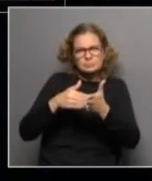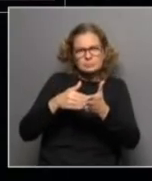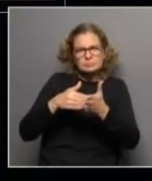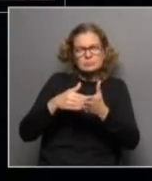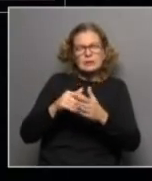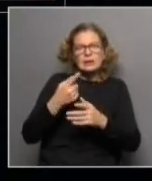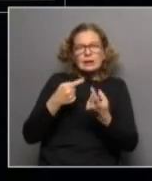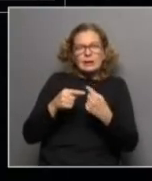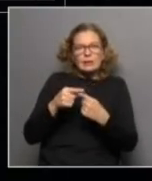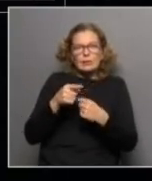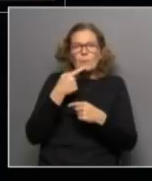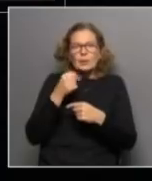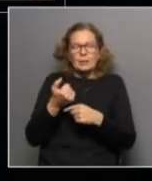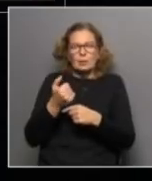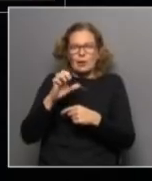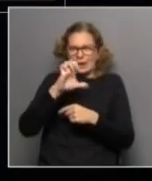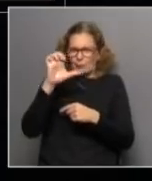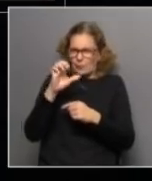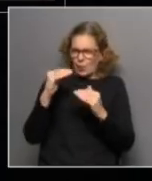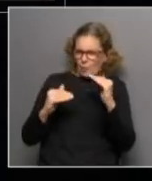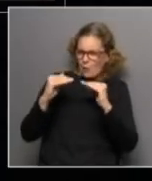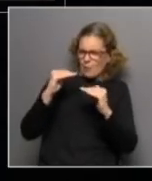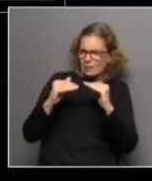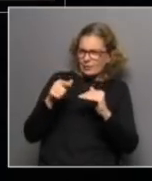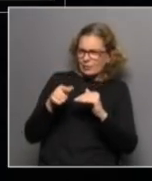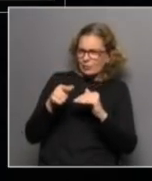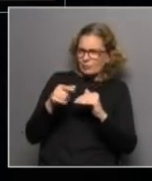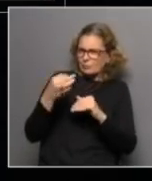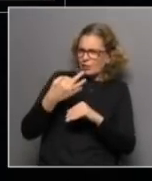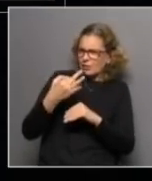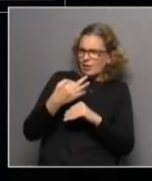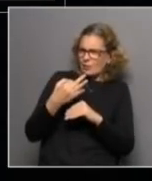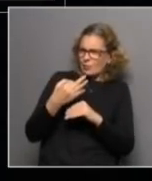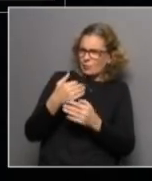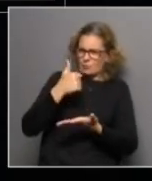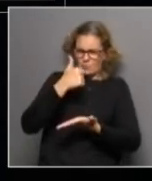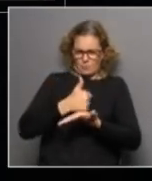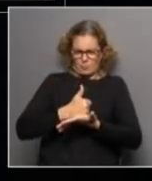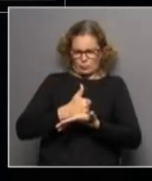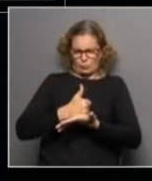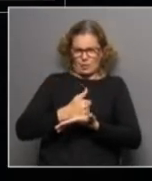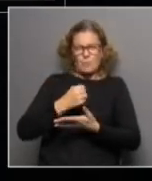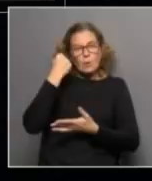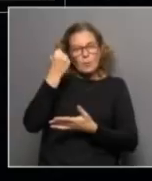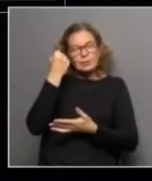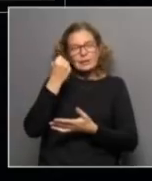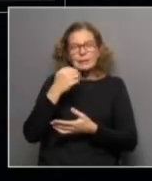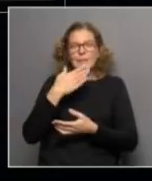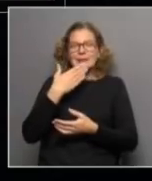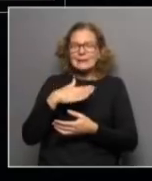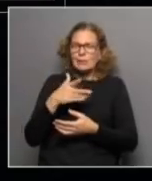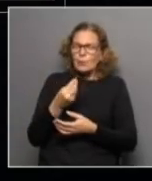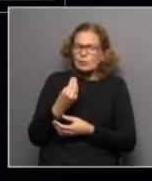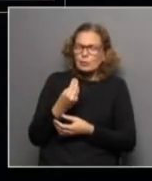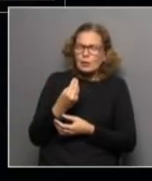europeos y eso realmente fue una postura muy importante para entender cuánto